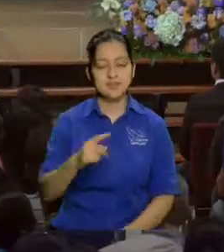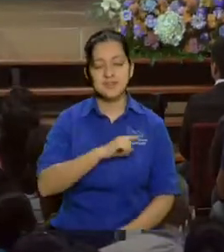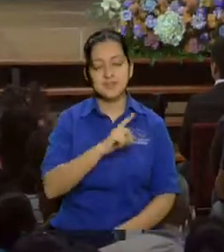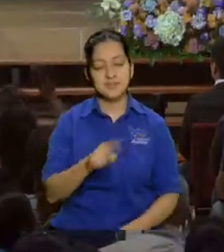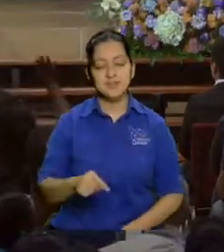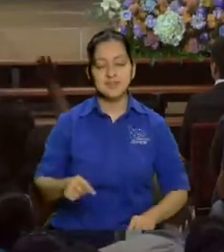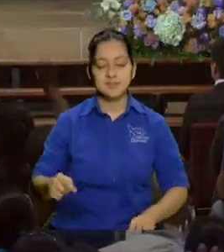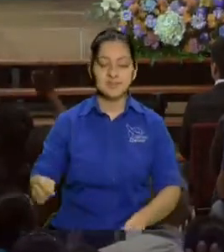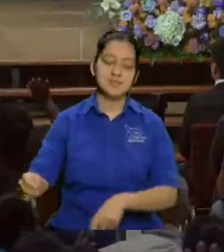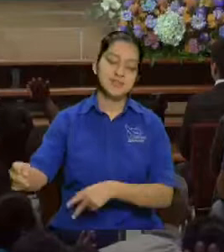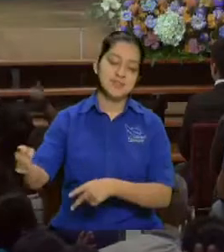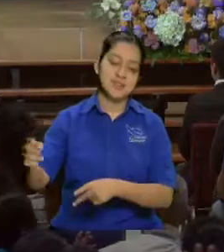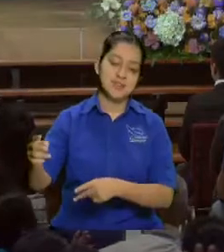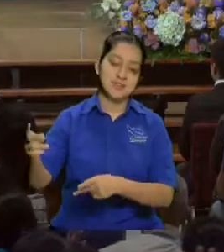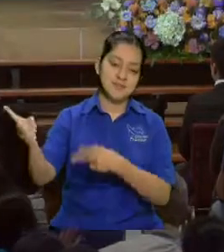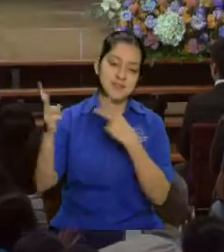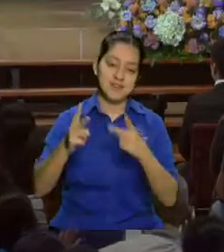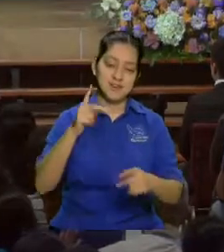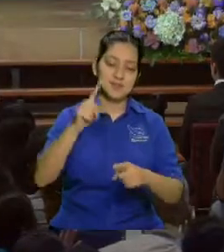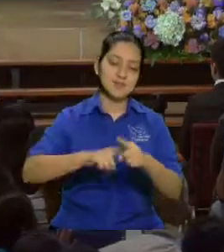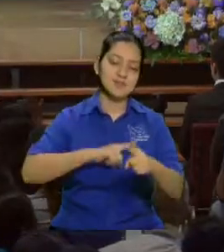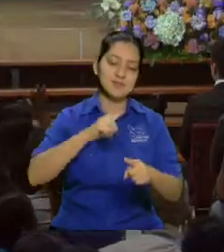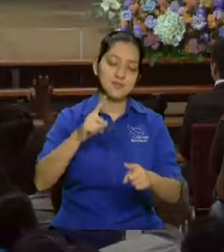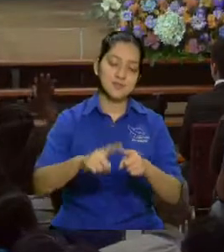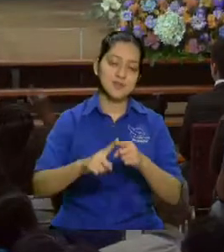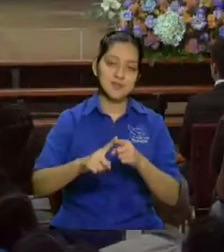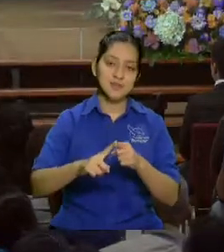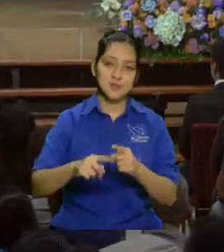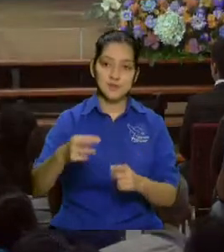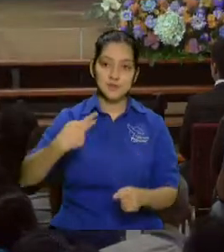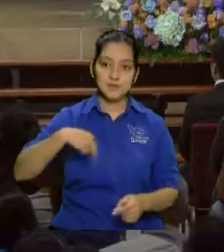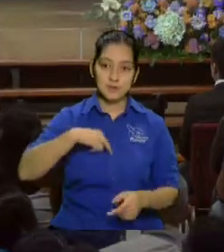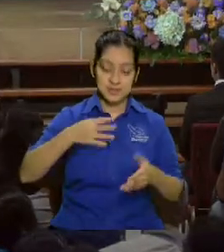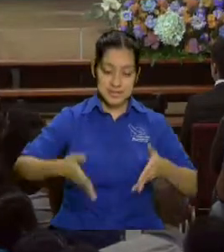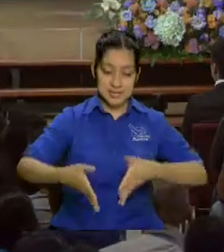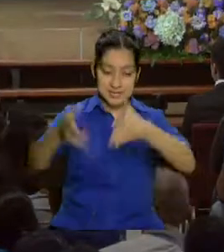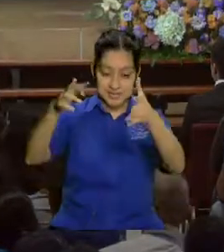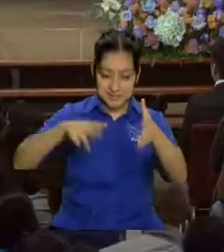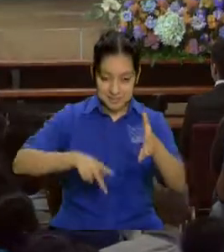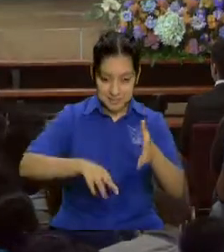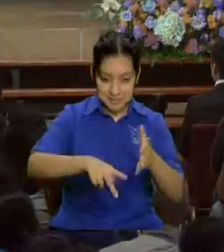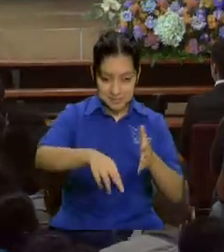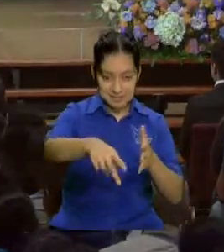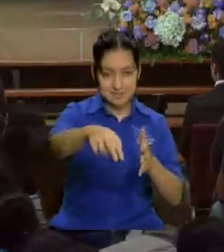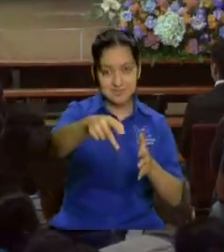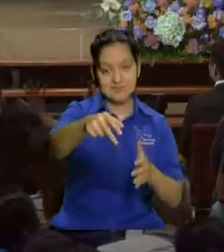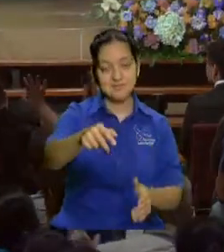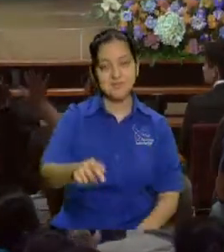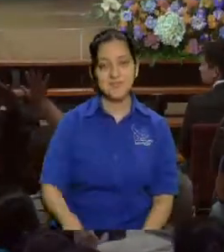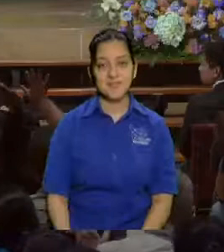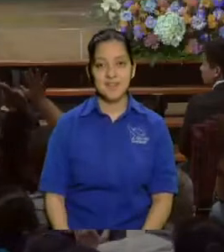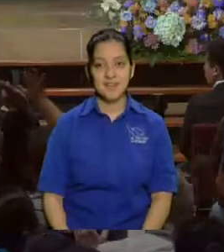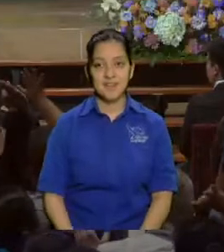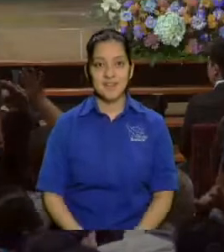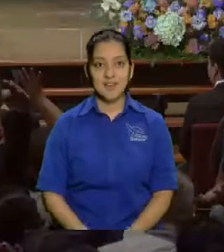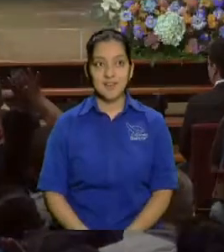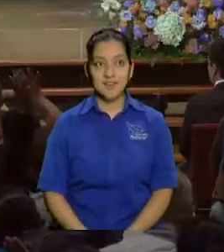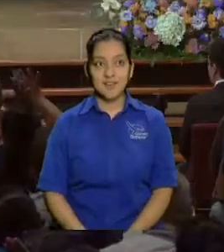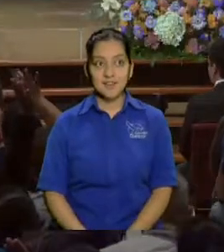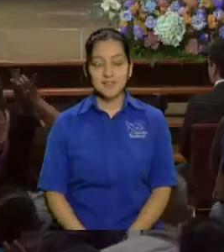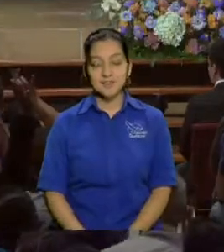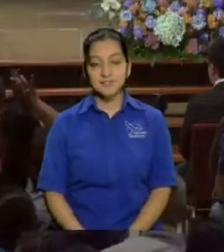levanten la mano los que los que ya estaban congregados wow quienes no no estaban levanten la mano los que no estaban un